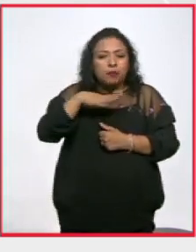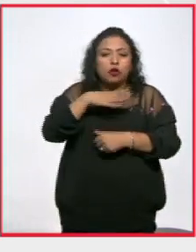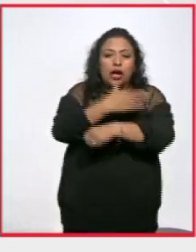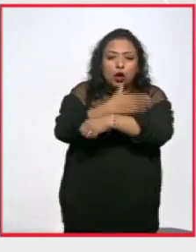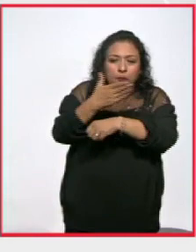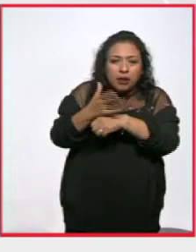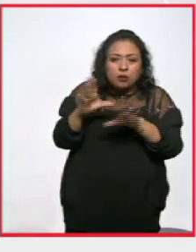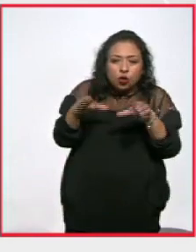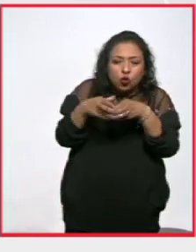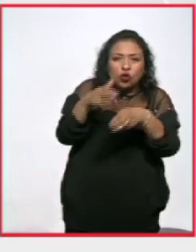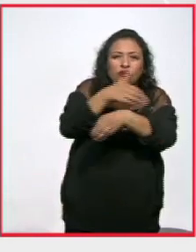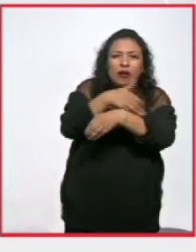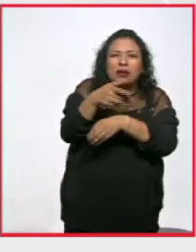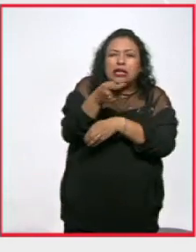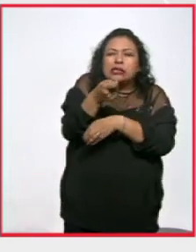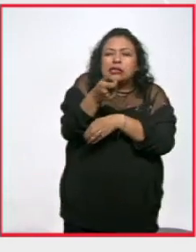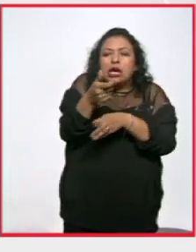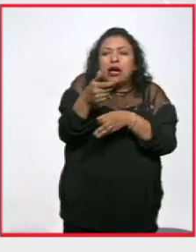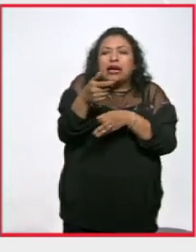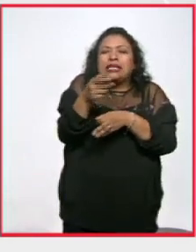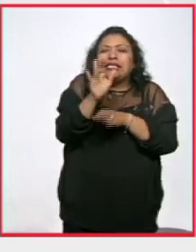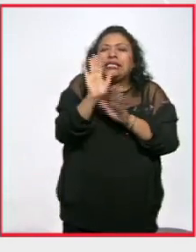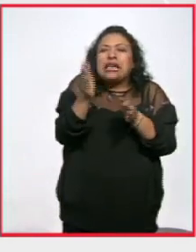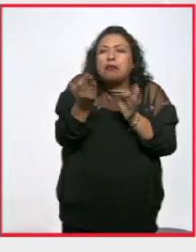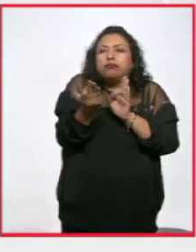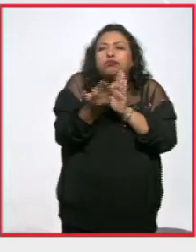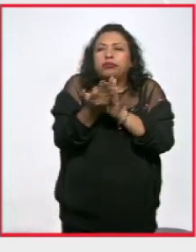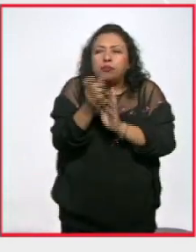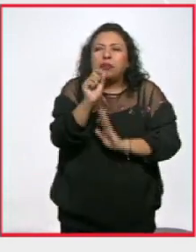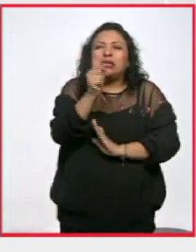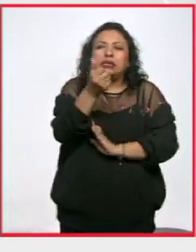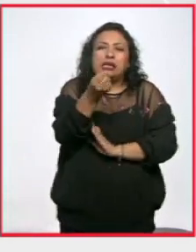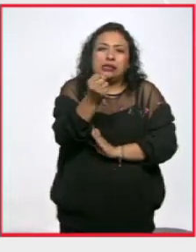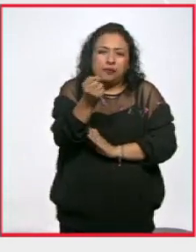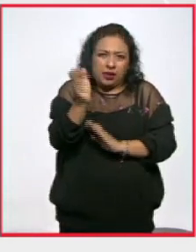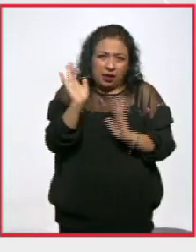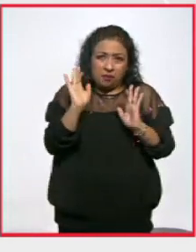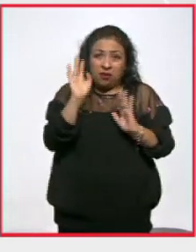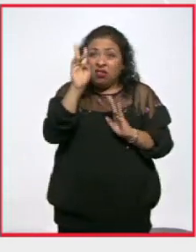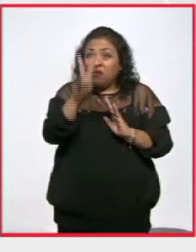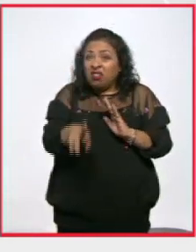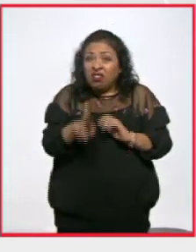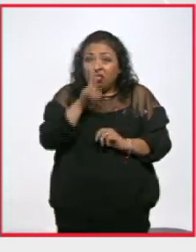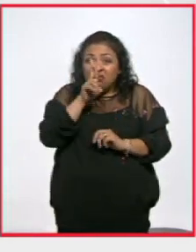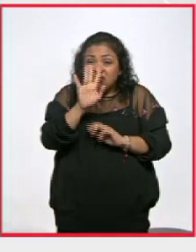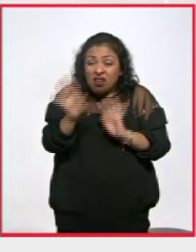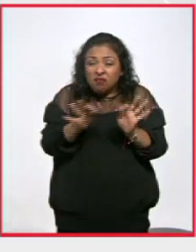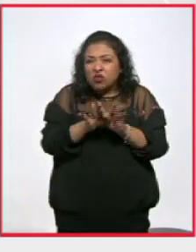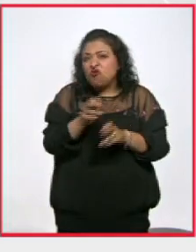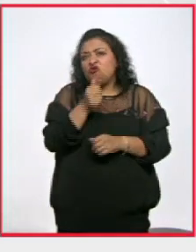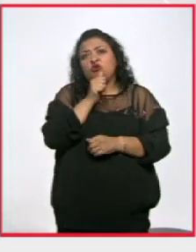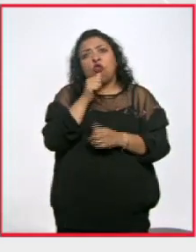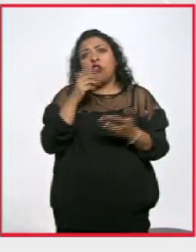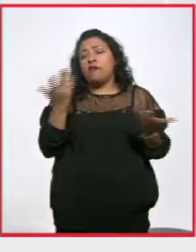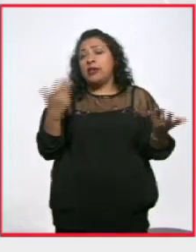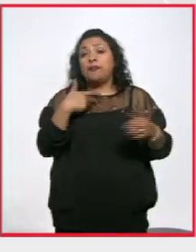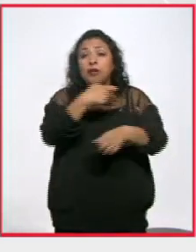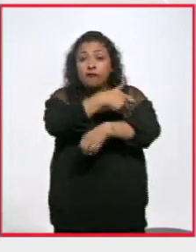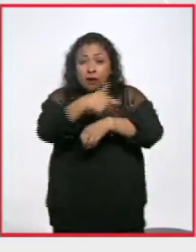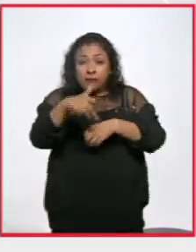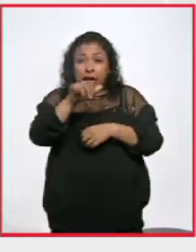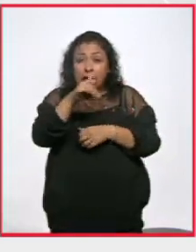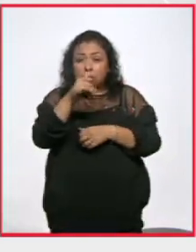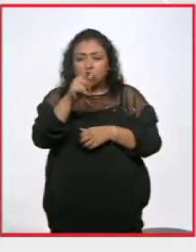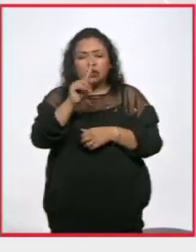26 de septiembre, o casi cerca de un 26 de septiembre, pues que llega sin los resultados esperados. Las familias de Ayotzinapa han sido